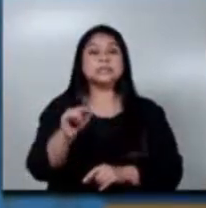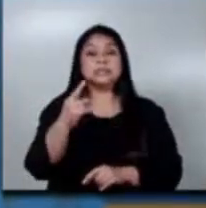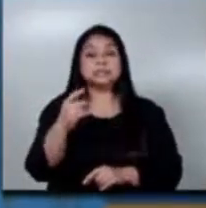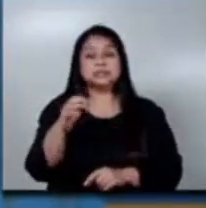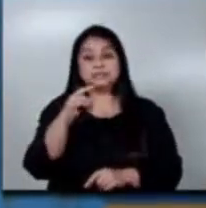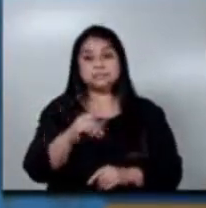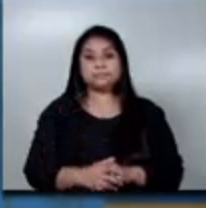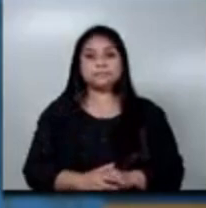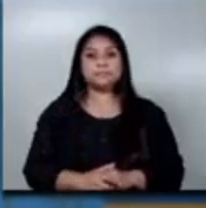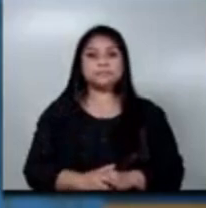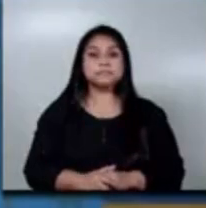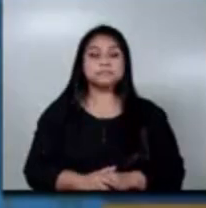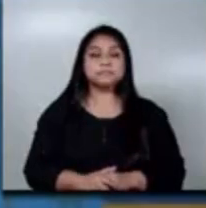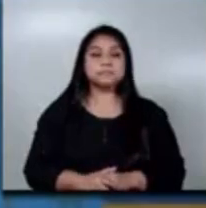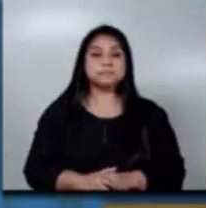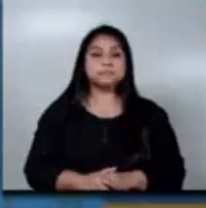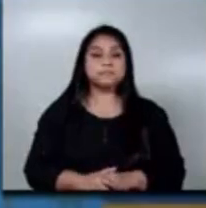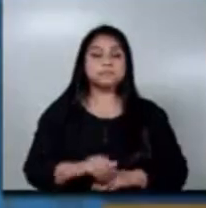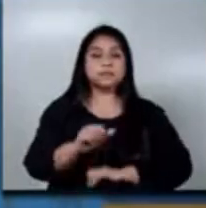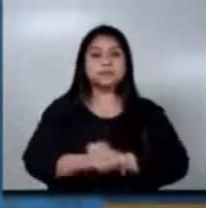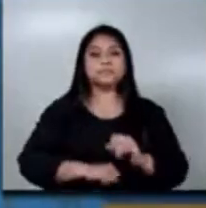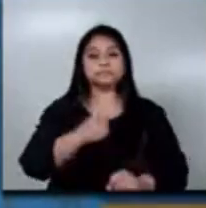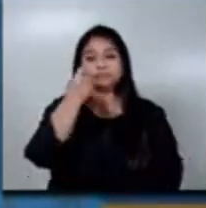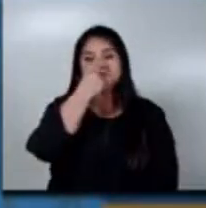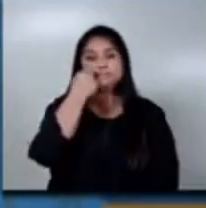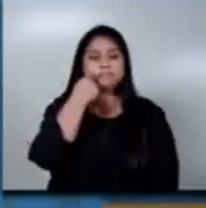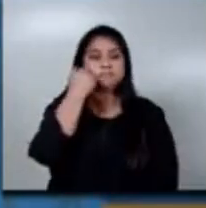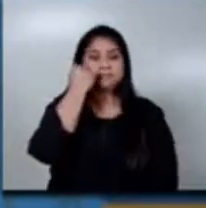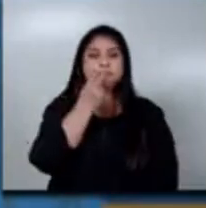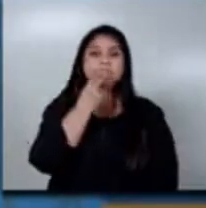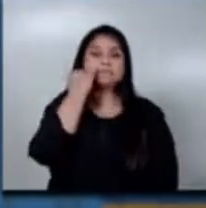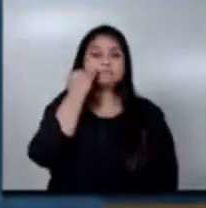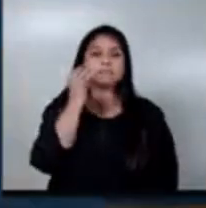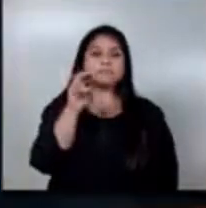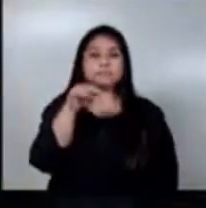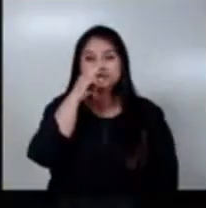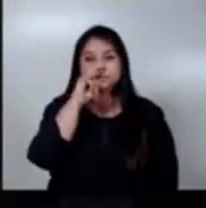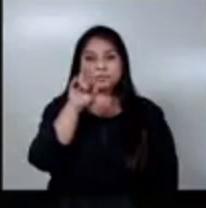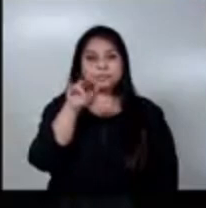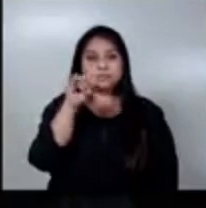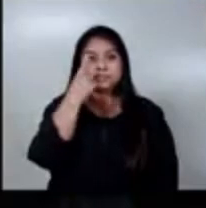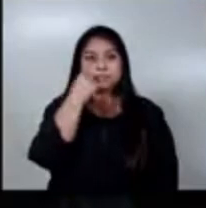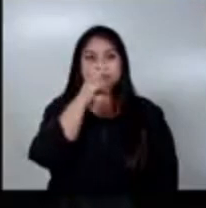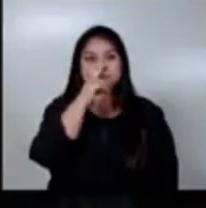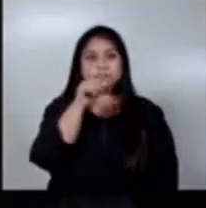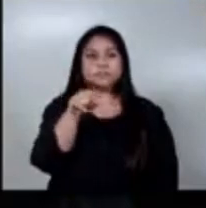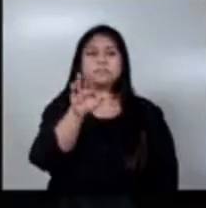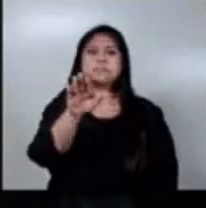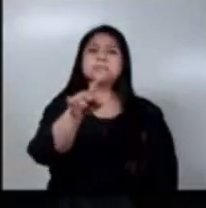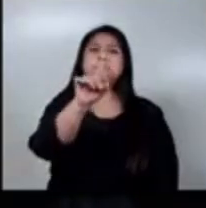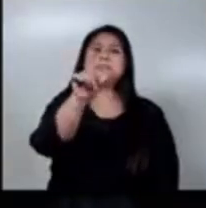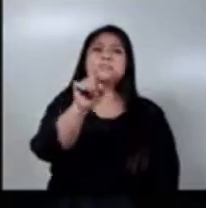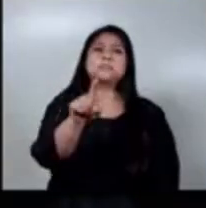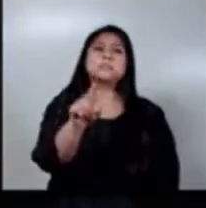Fashion Tourist. Buenos días, señora directora. Mi pregunta es relativamente en